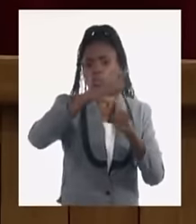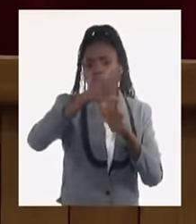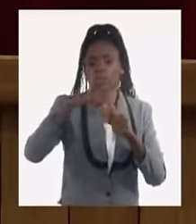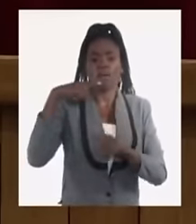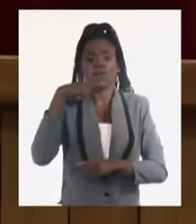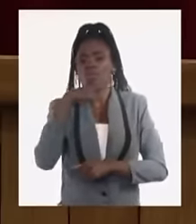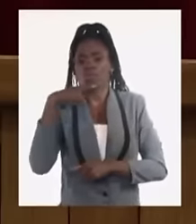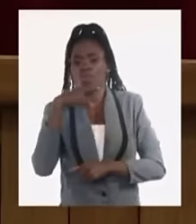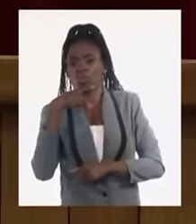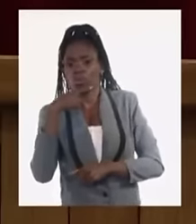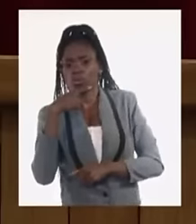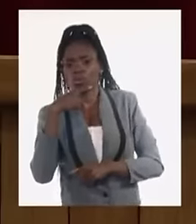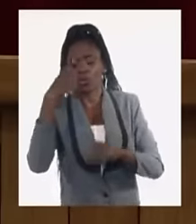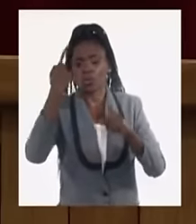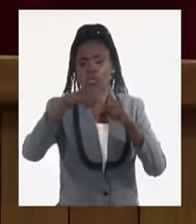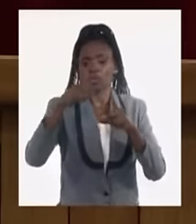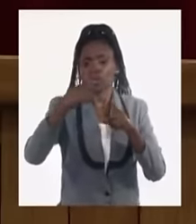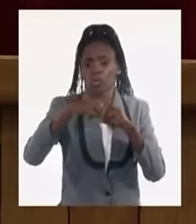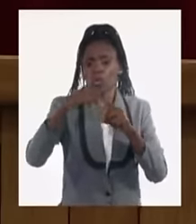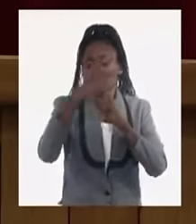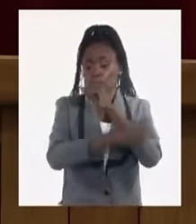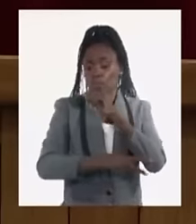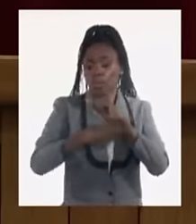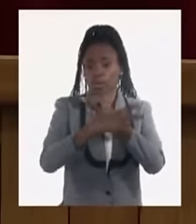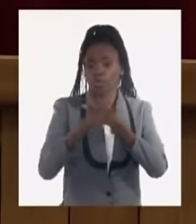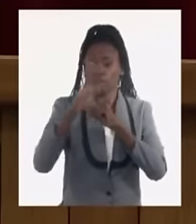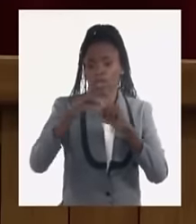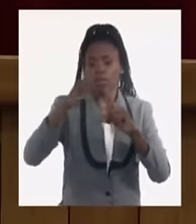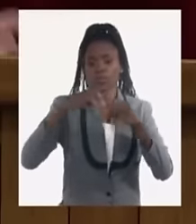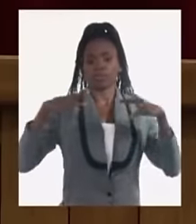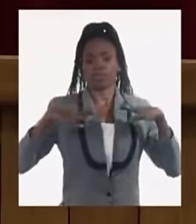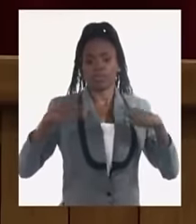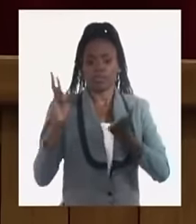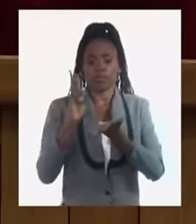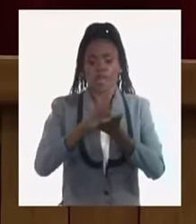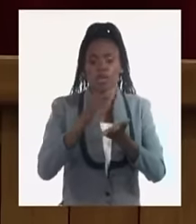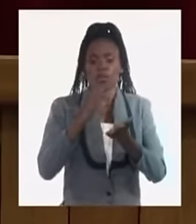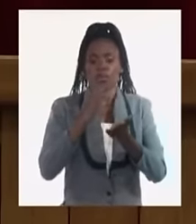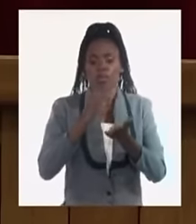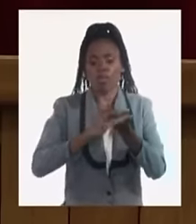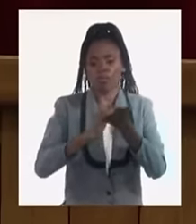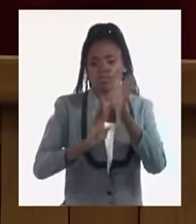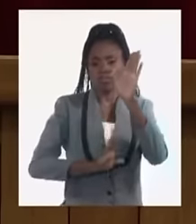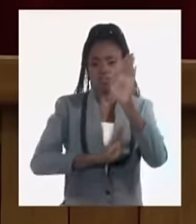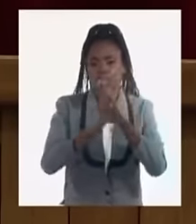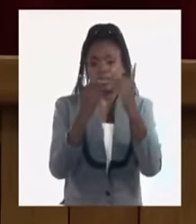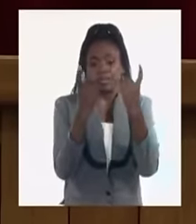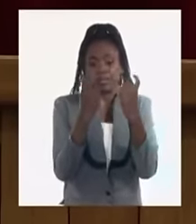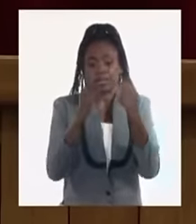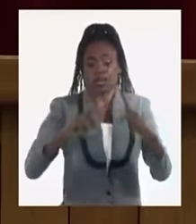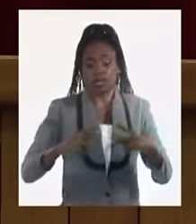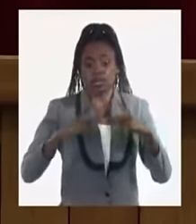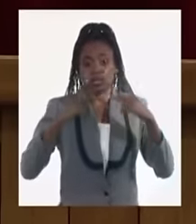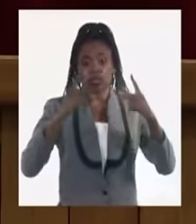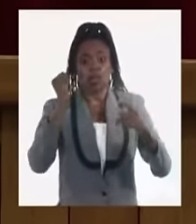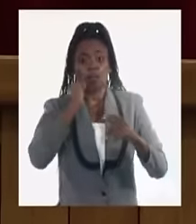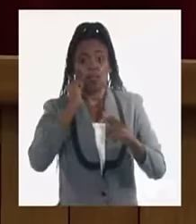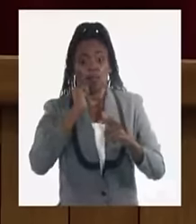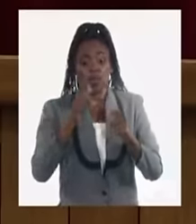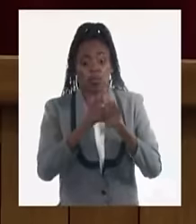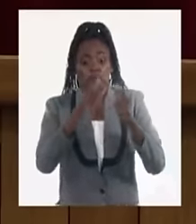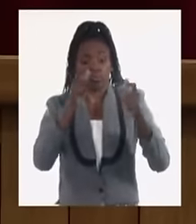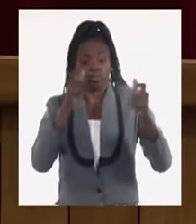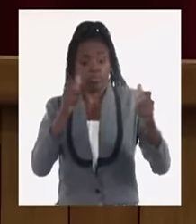Rusia y otros países, que nos permita ir avanzando a esa necesaria recuperación para incrementar los